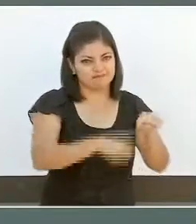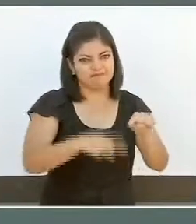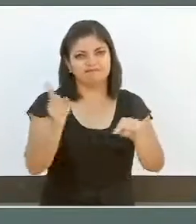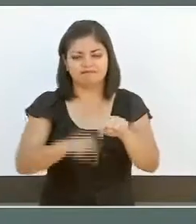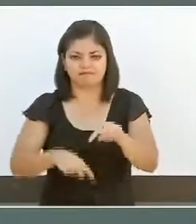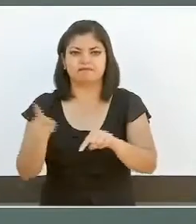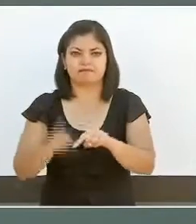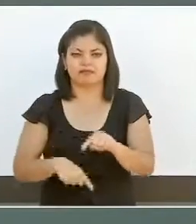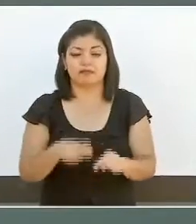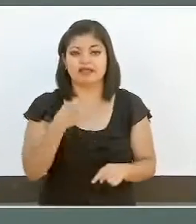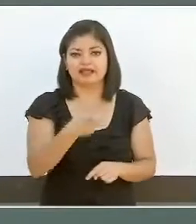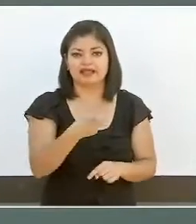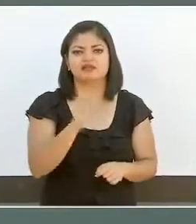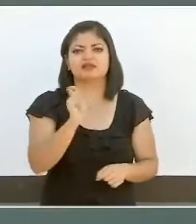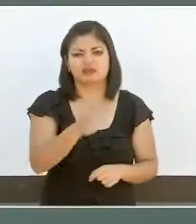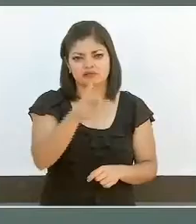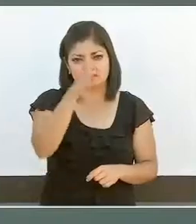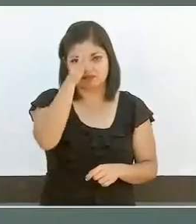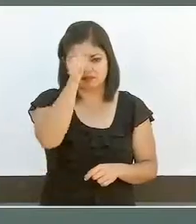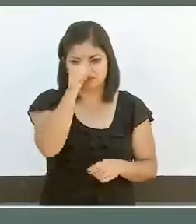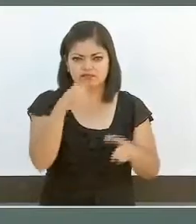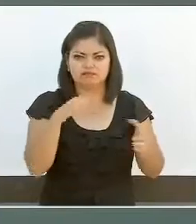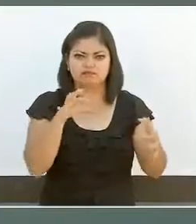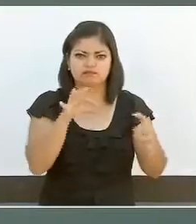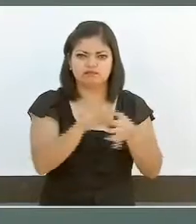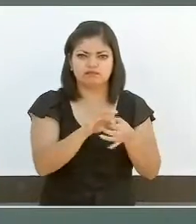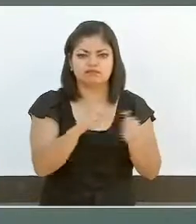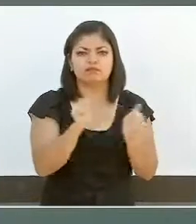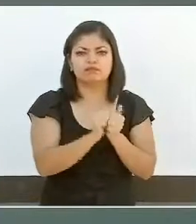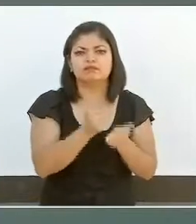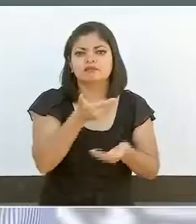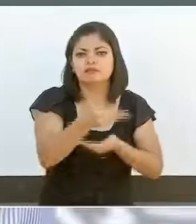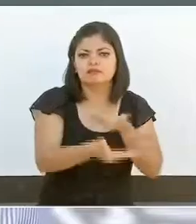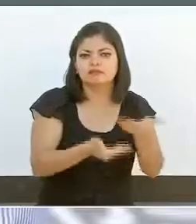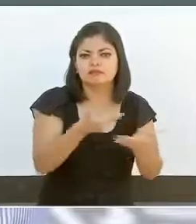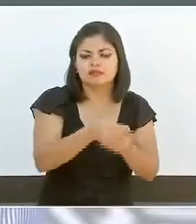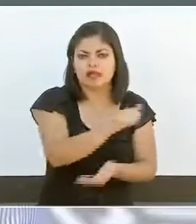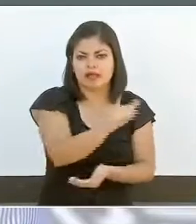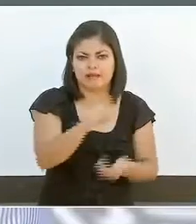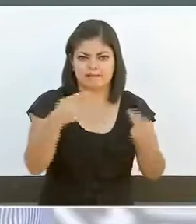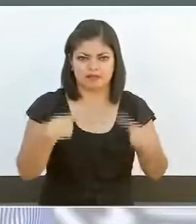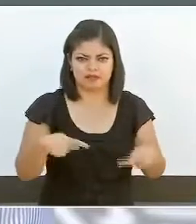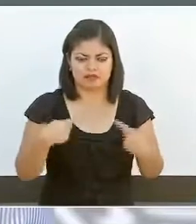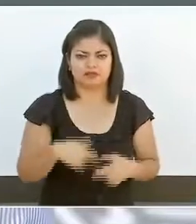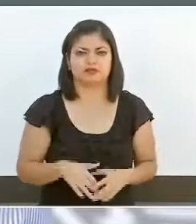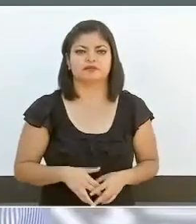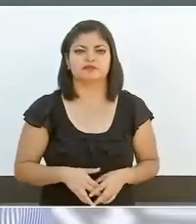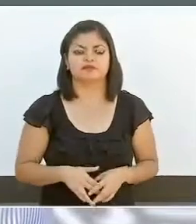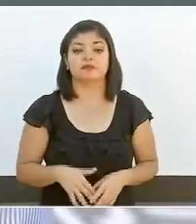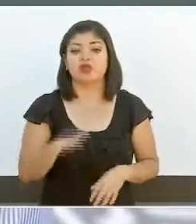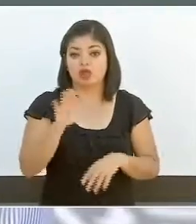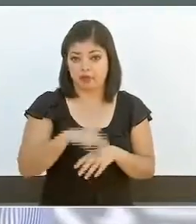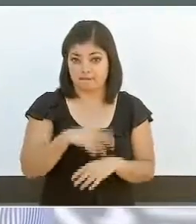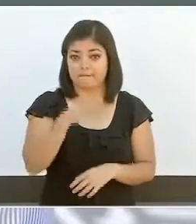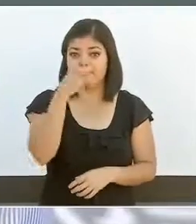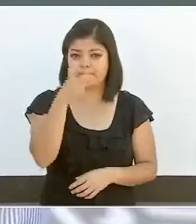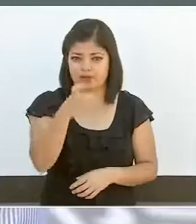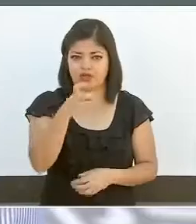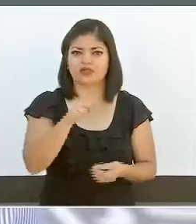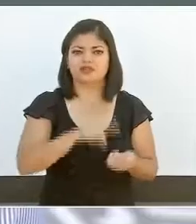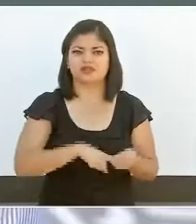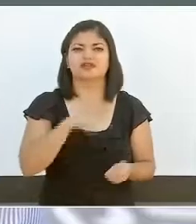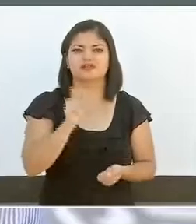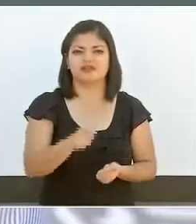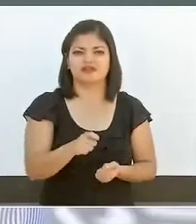Esta complicidad que se da a veces con malos servidores públicos. Por eso, en su momento, por